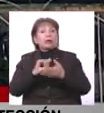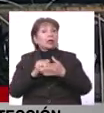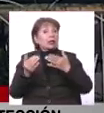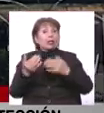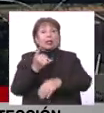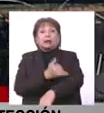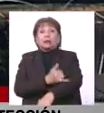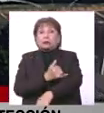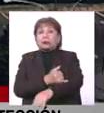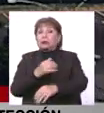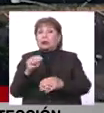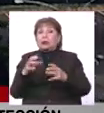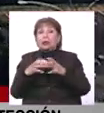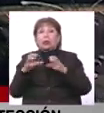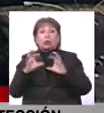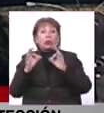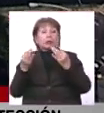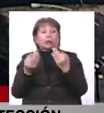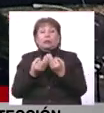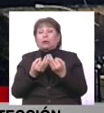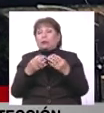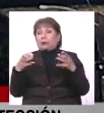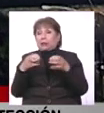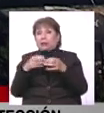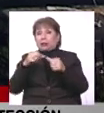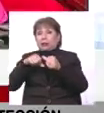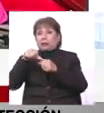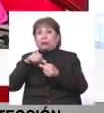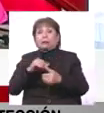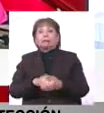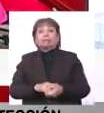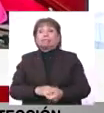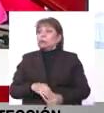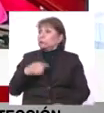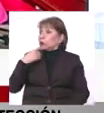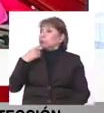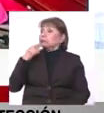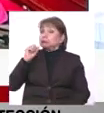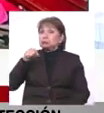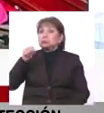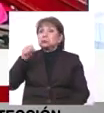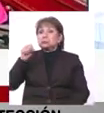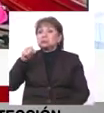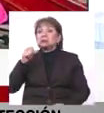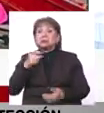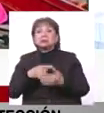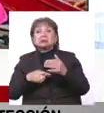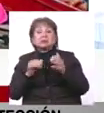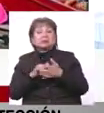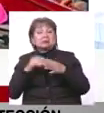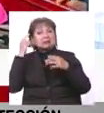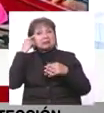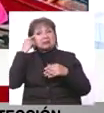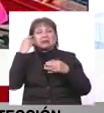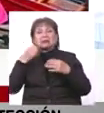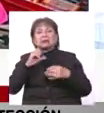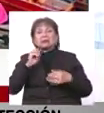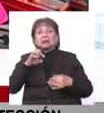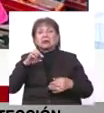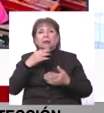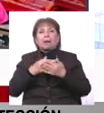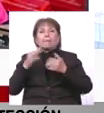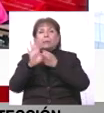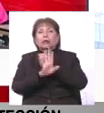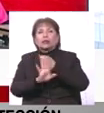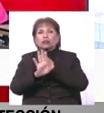restitución del derecho a vivir en un entorno familiar justamente de estos niños. Sí, yo creo que con esto, con el fortalecimiento de las UPEs, que es unidad de